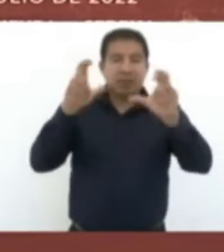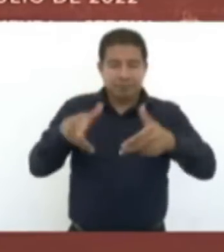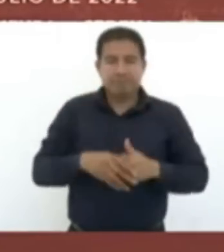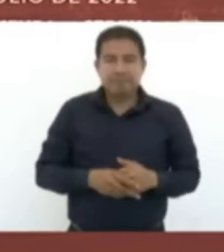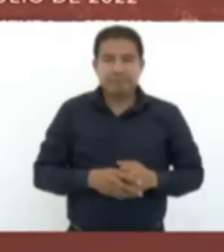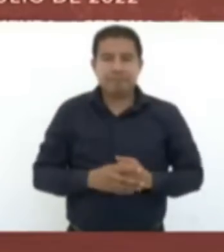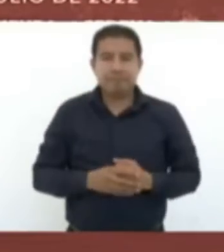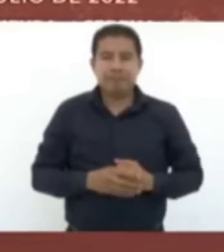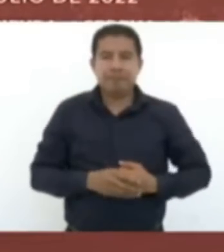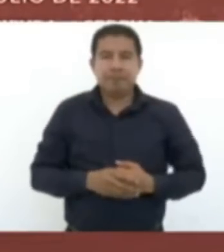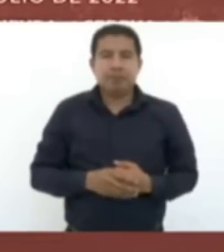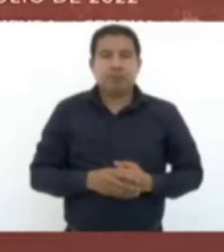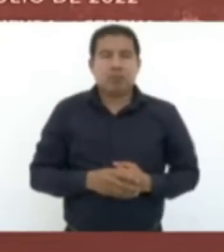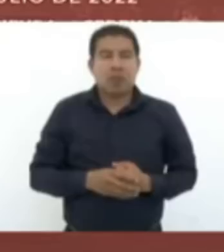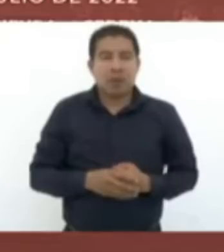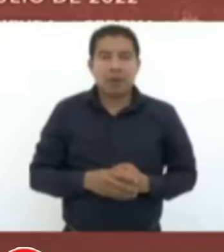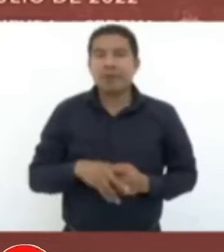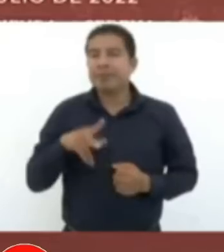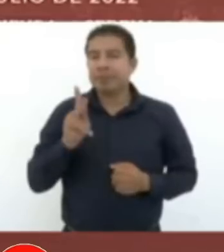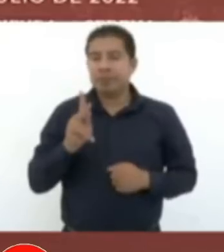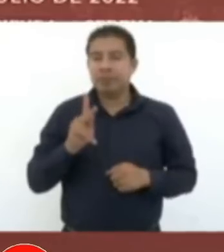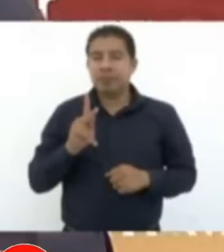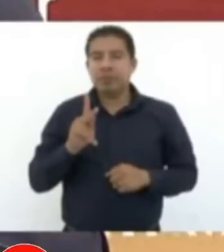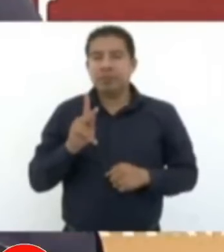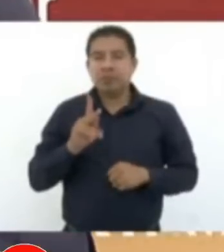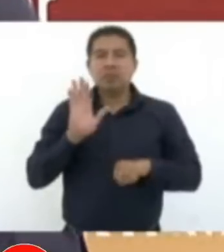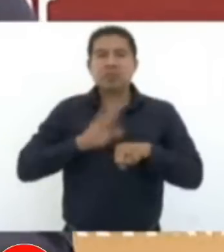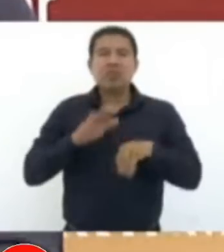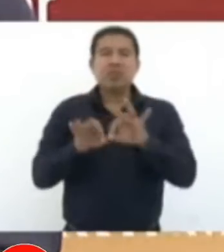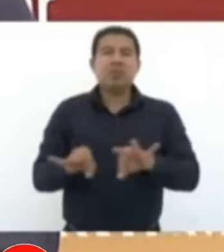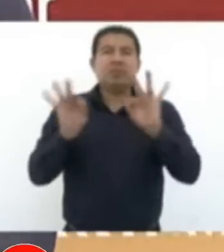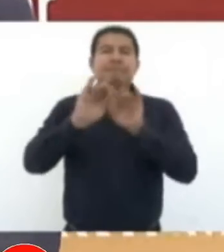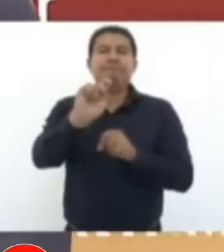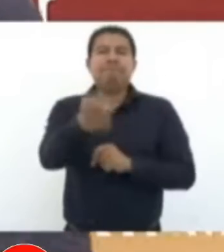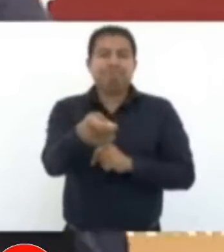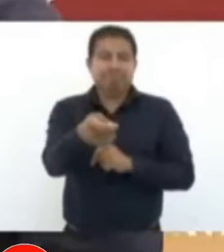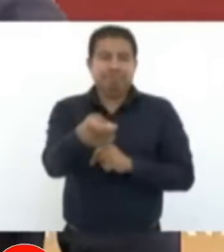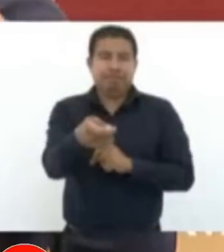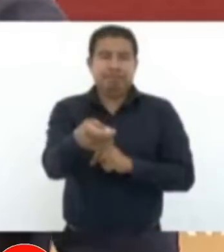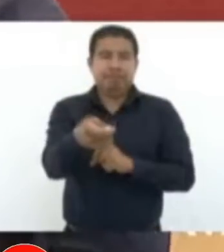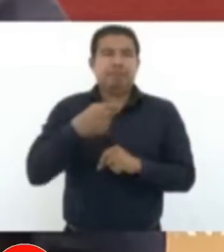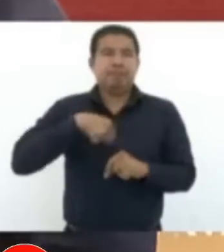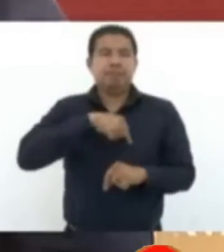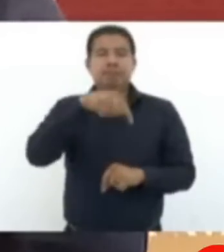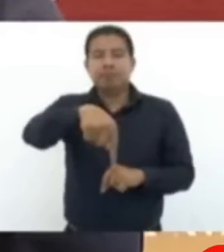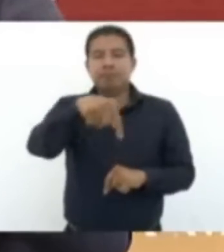Chiapas. Pero lo más importante es de que aquí estamos